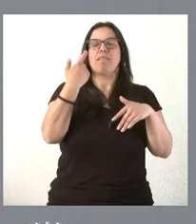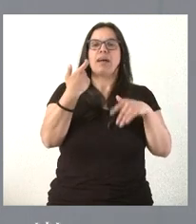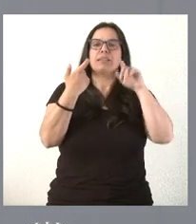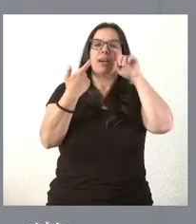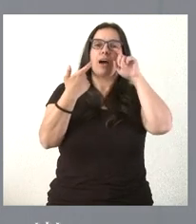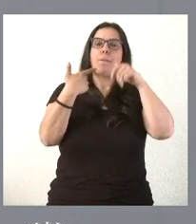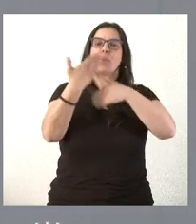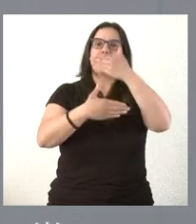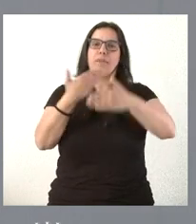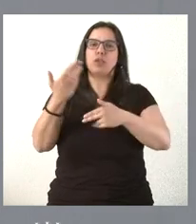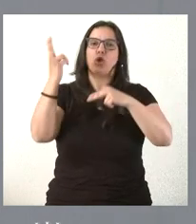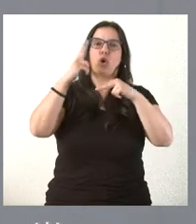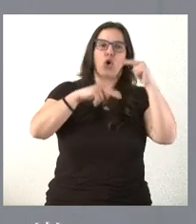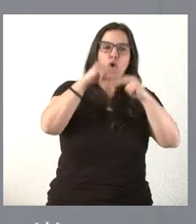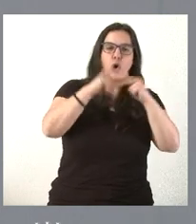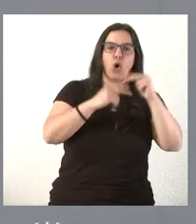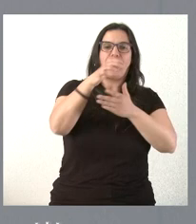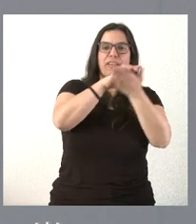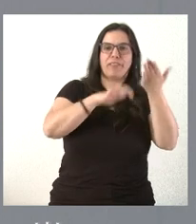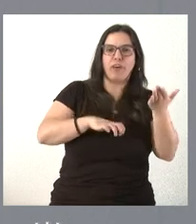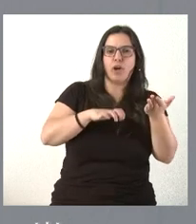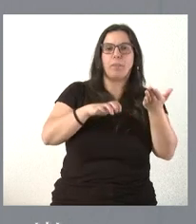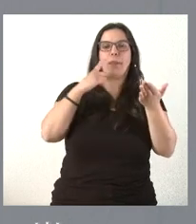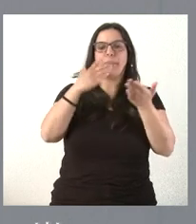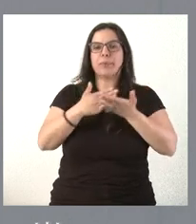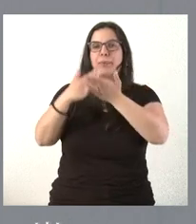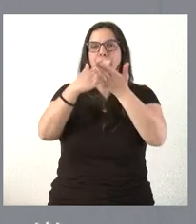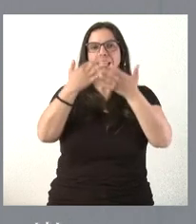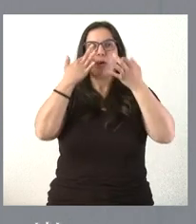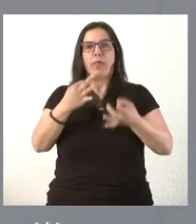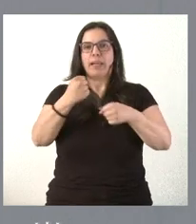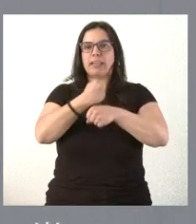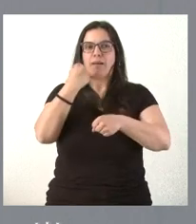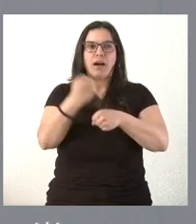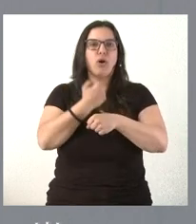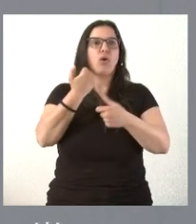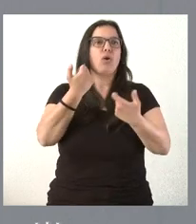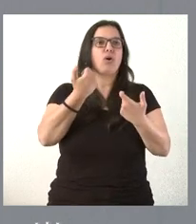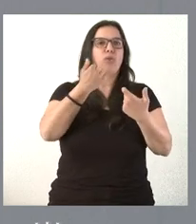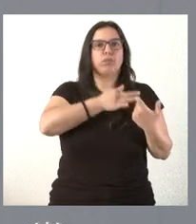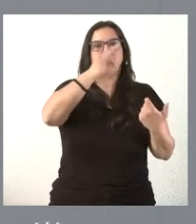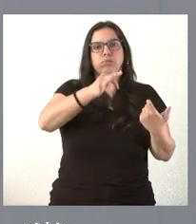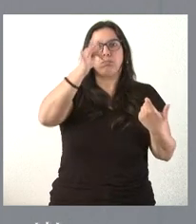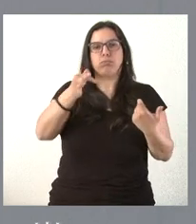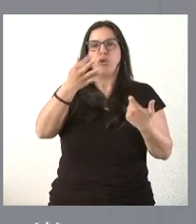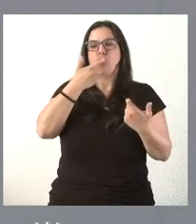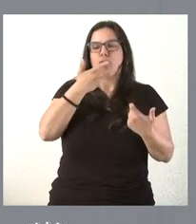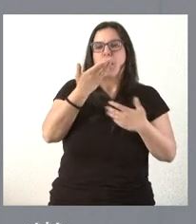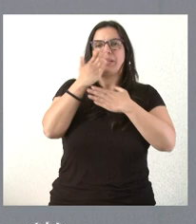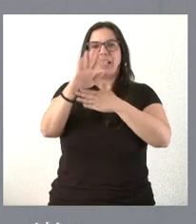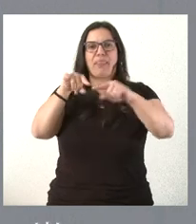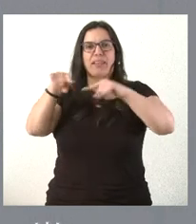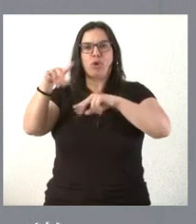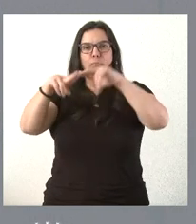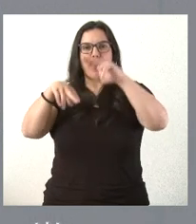de obras, de hacer el informe de seguridad en el trabajo, de conocer y presentar al director de obras